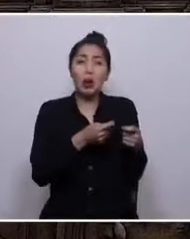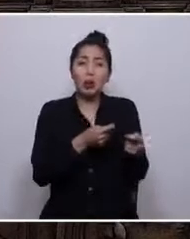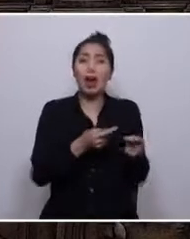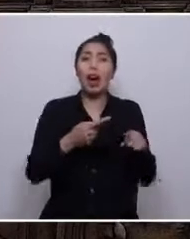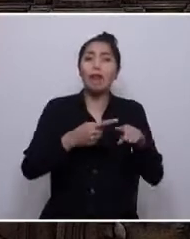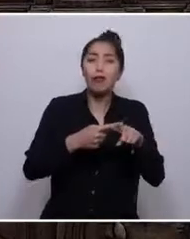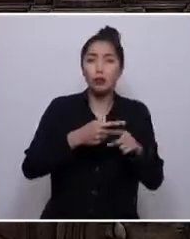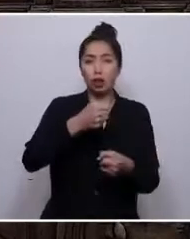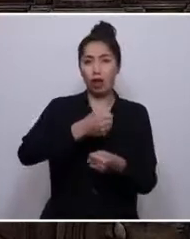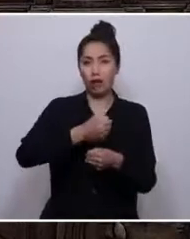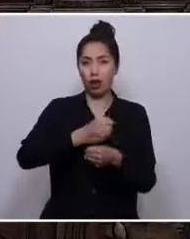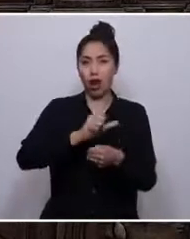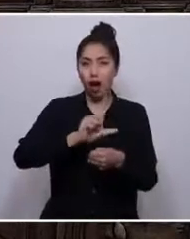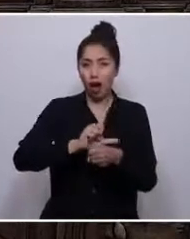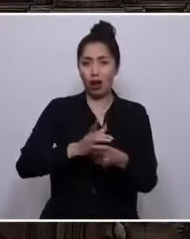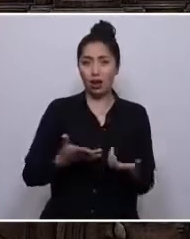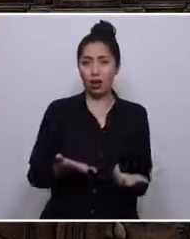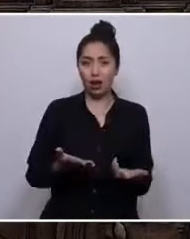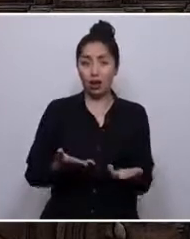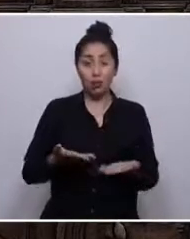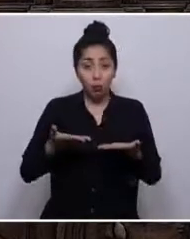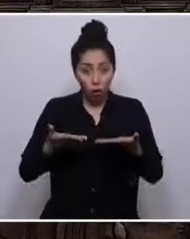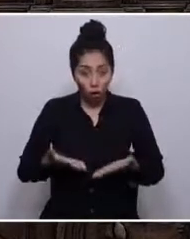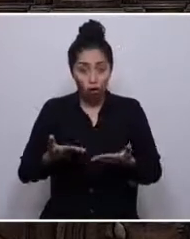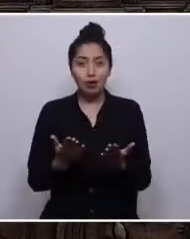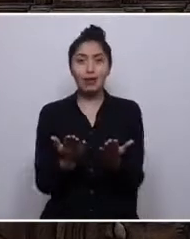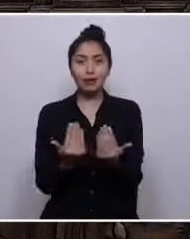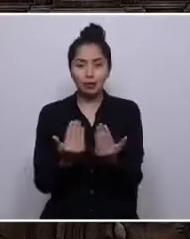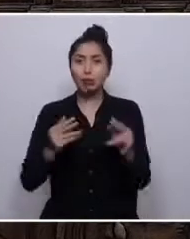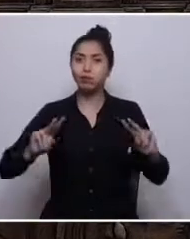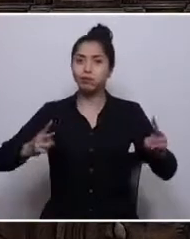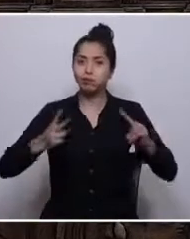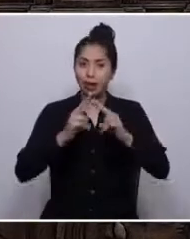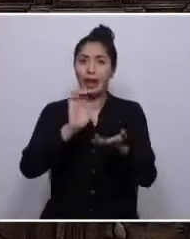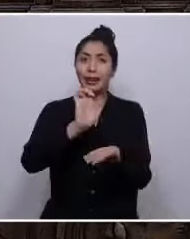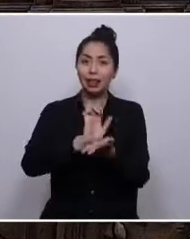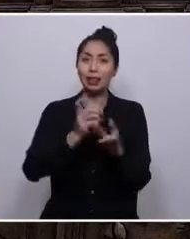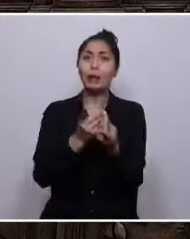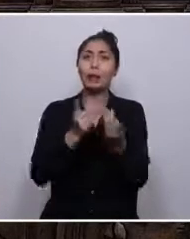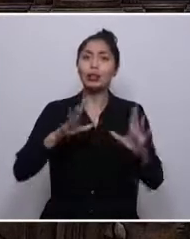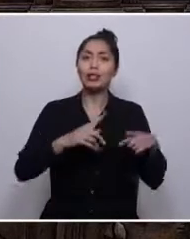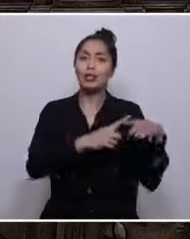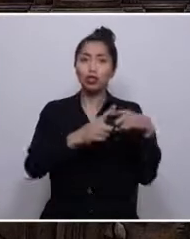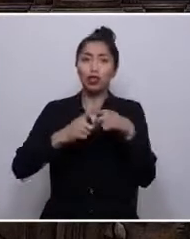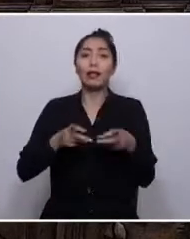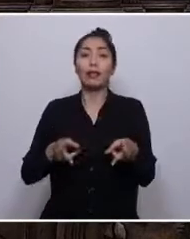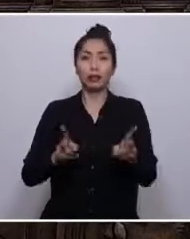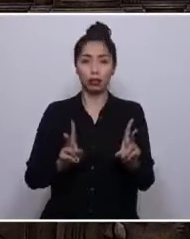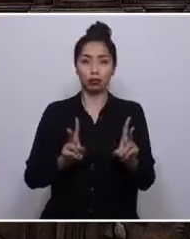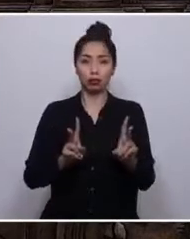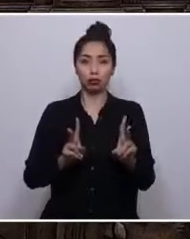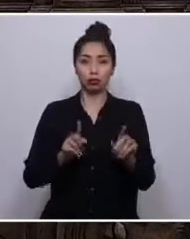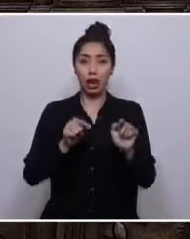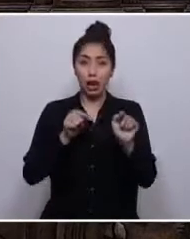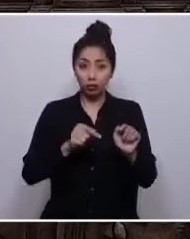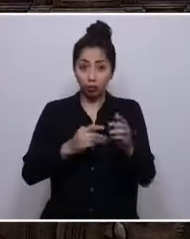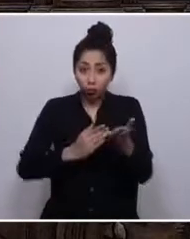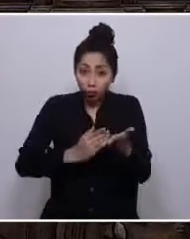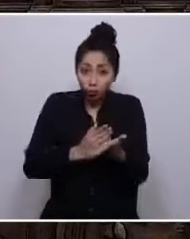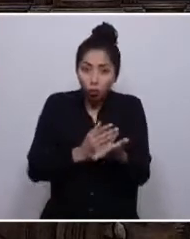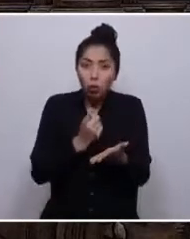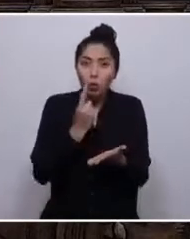laboral. Por eso hoy necesitamos construir un Estado democrático y social de derechos, cuyo punto de partida es el